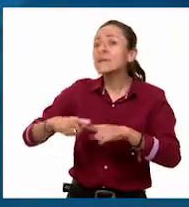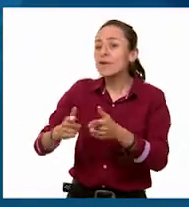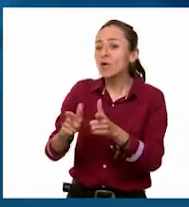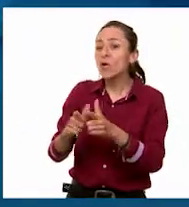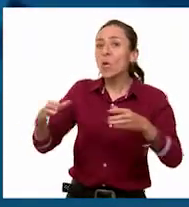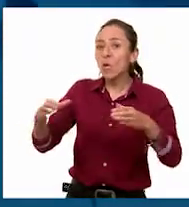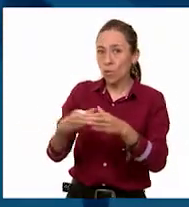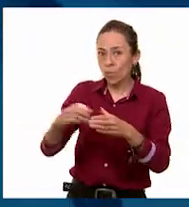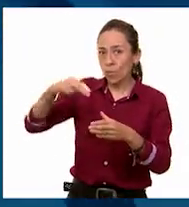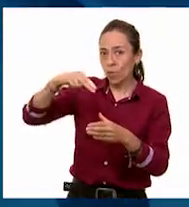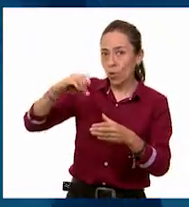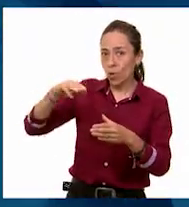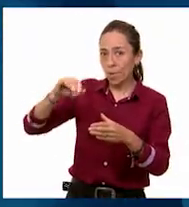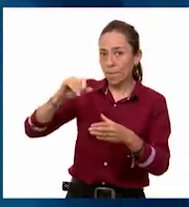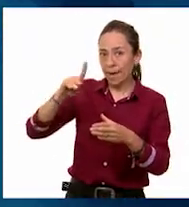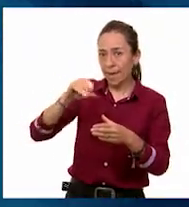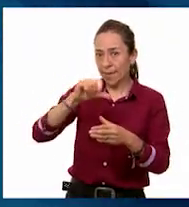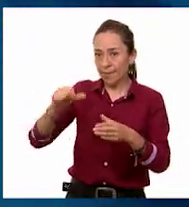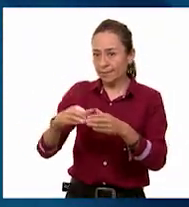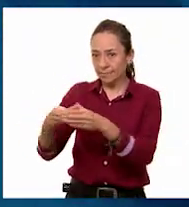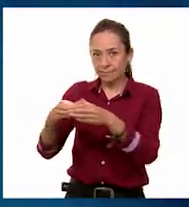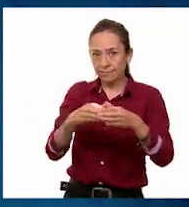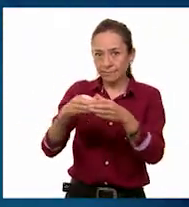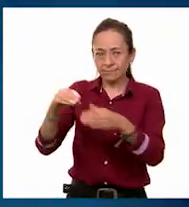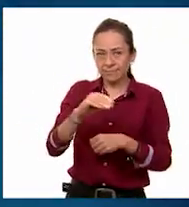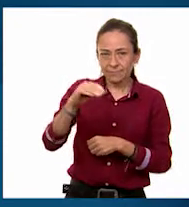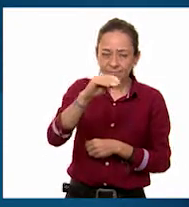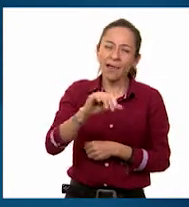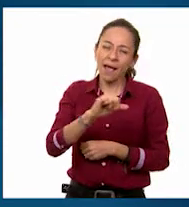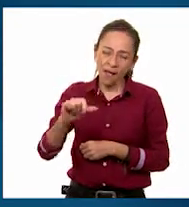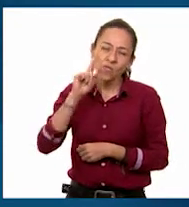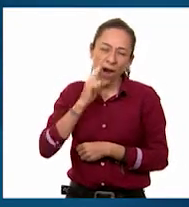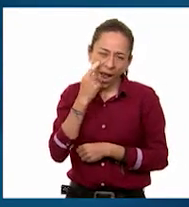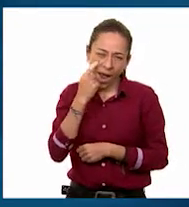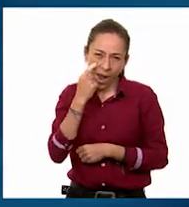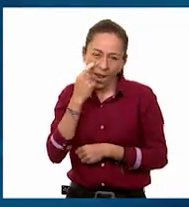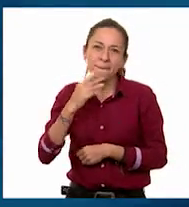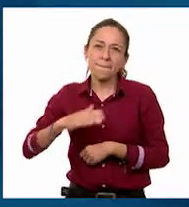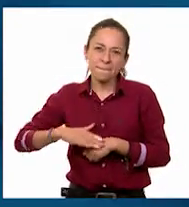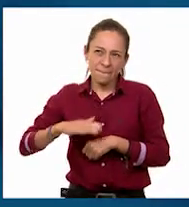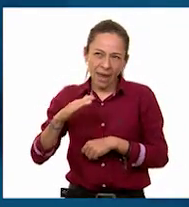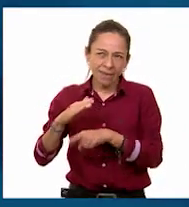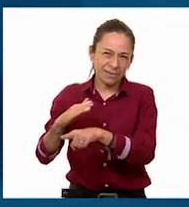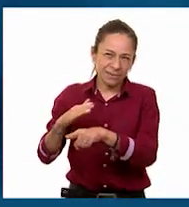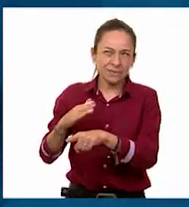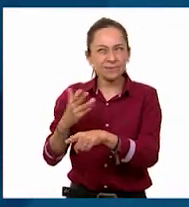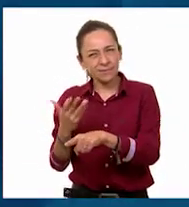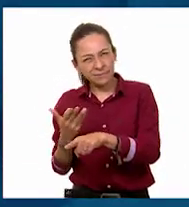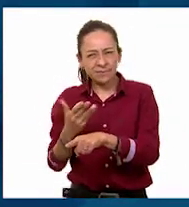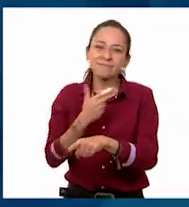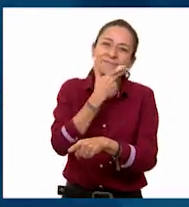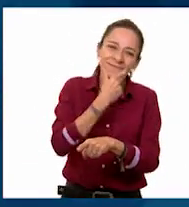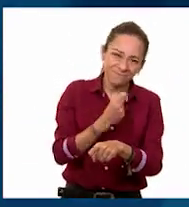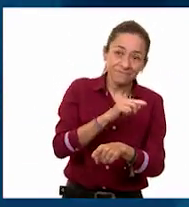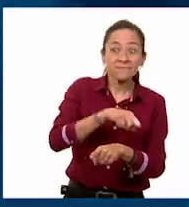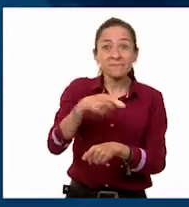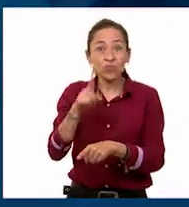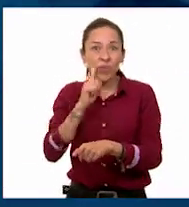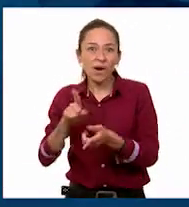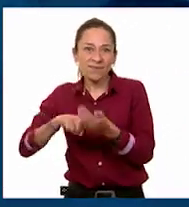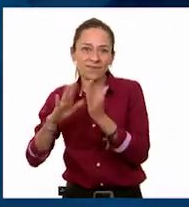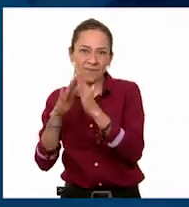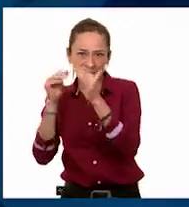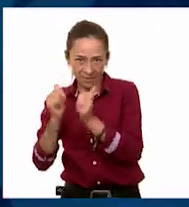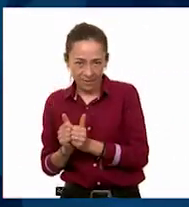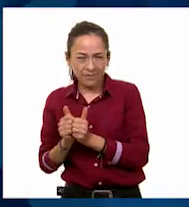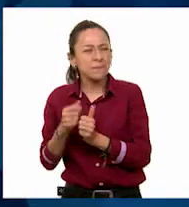mujeres se dedicaban a hacer alfombras y los hombres a casa, ¿no? Y los primeros planos salían de la imaginación de gente que